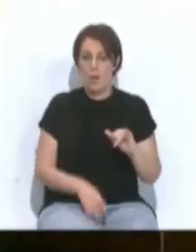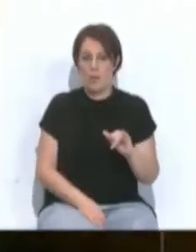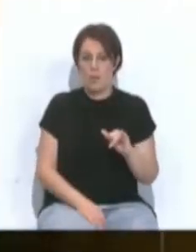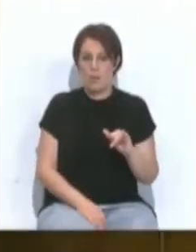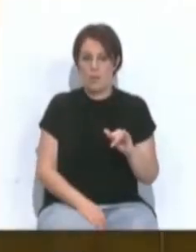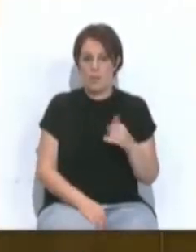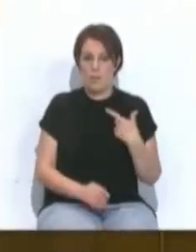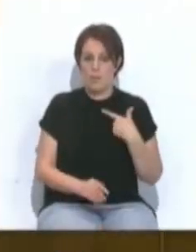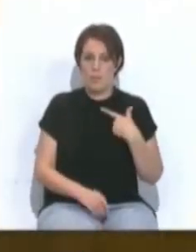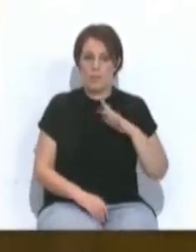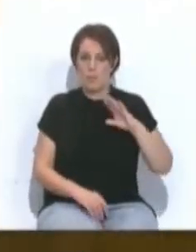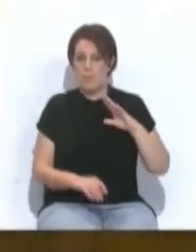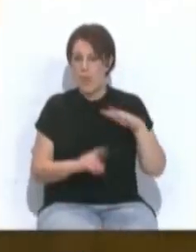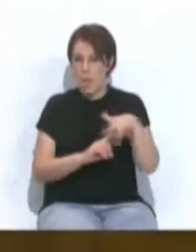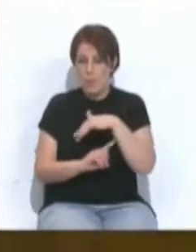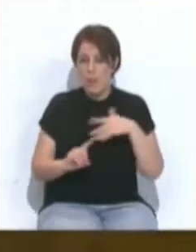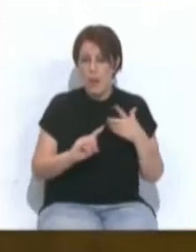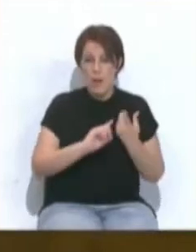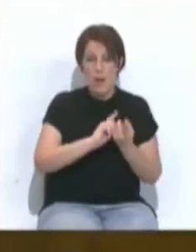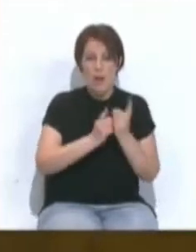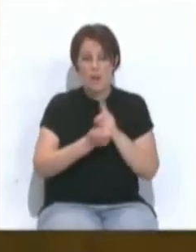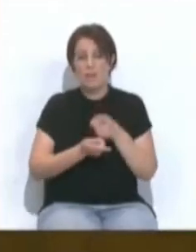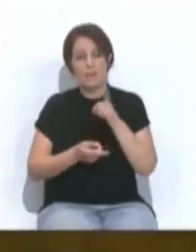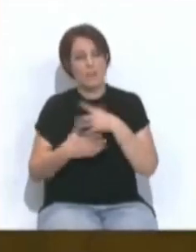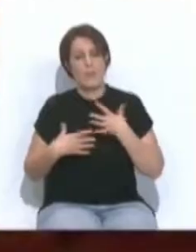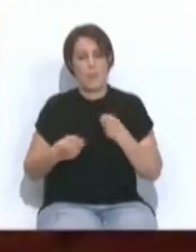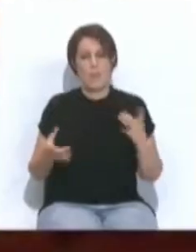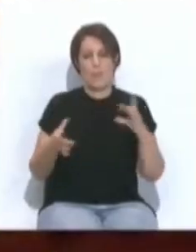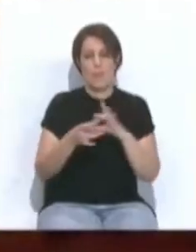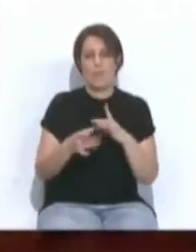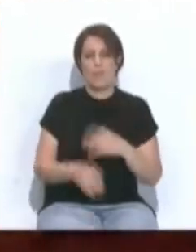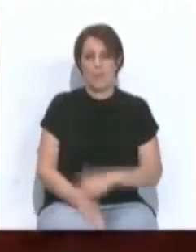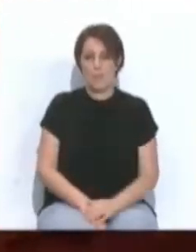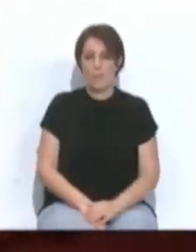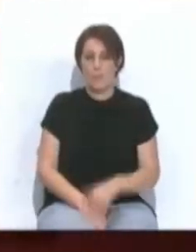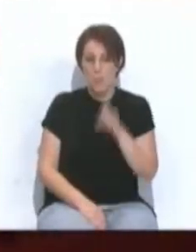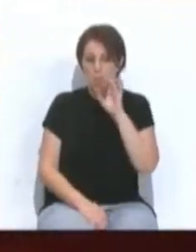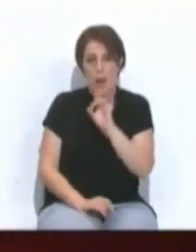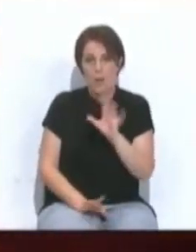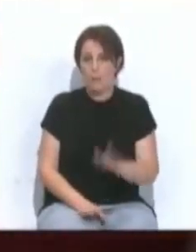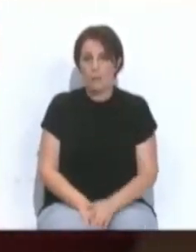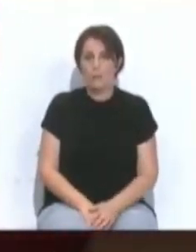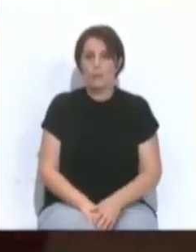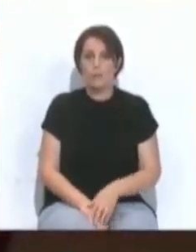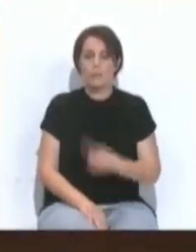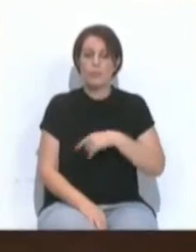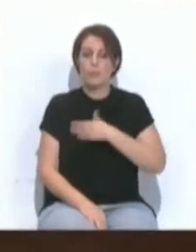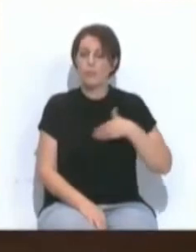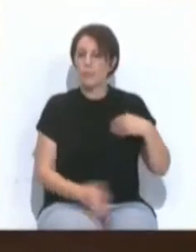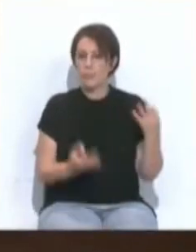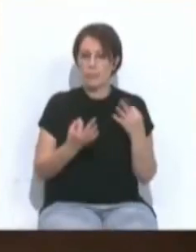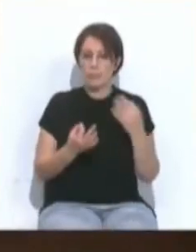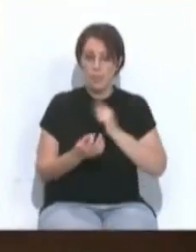existe entre los cambios medioambientales y lo que es la salud. Eso parece claro. Lo que queremos es